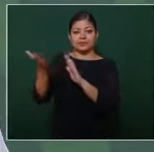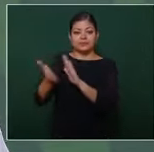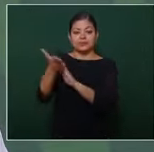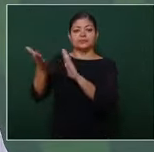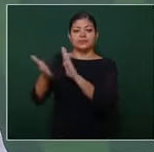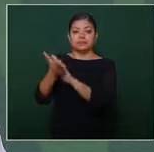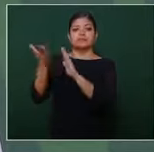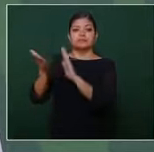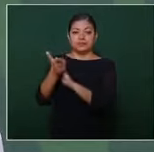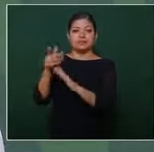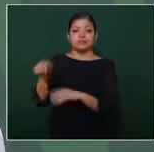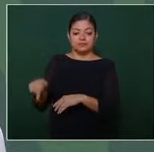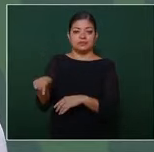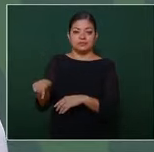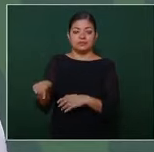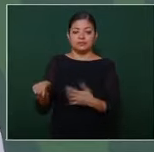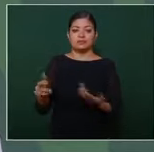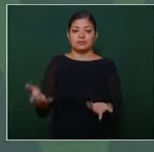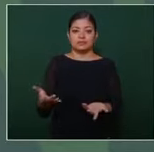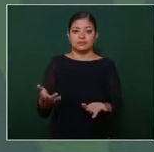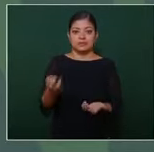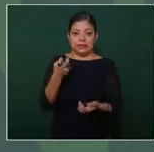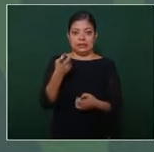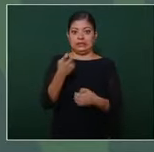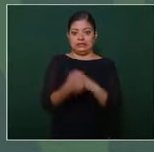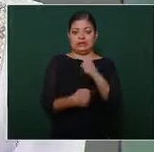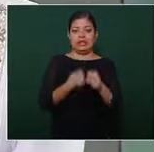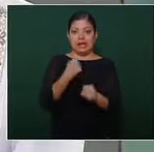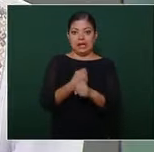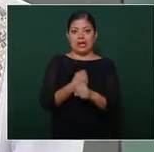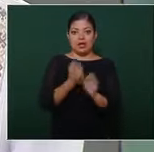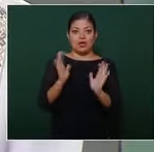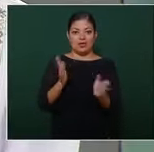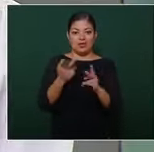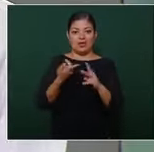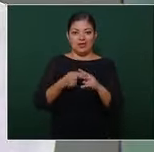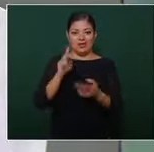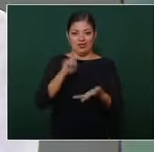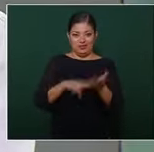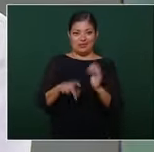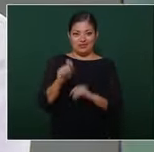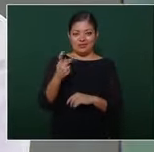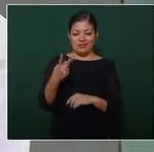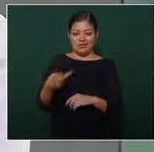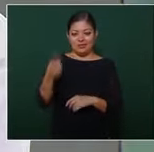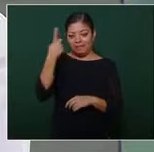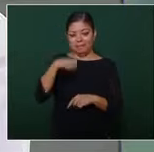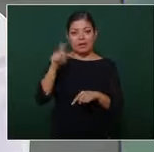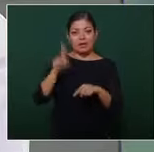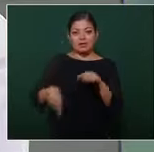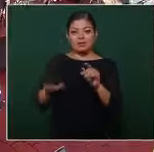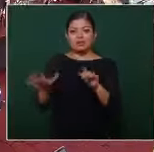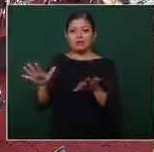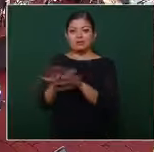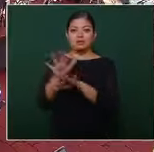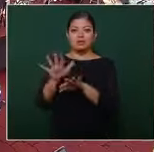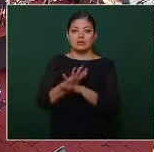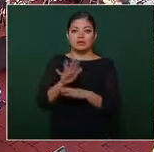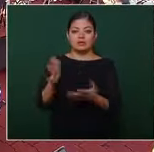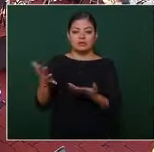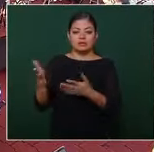este año empezamos ya con la rehabilitación de esas plantas son